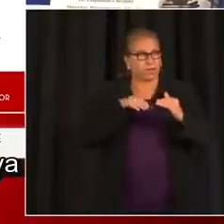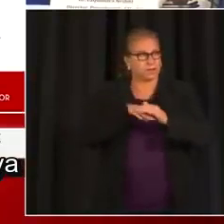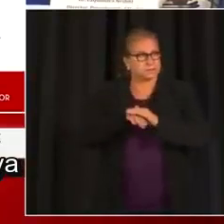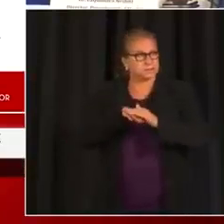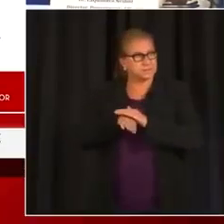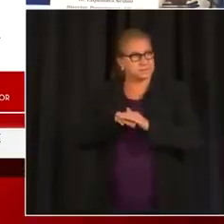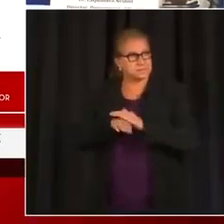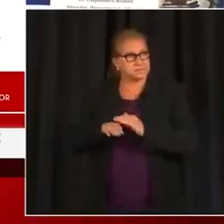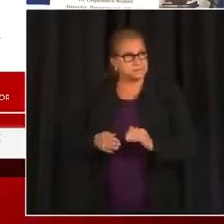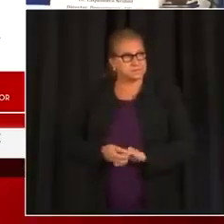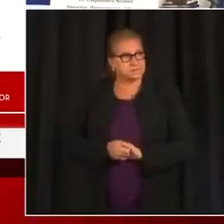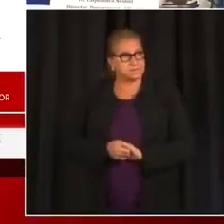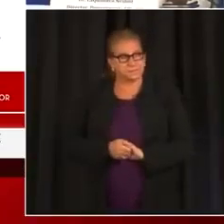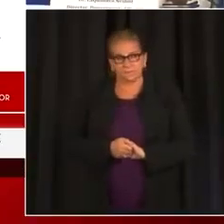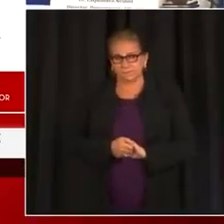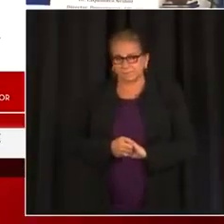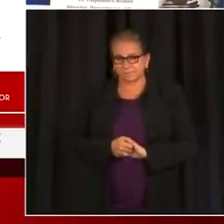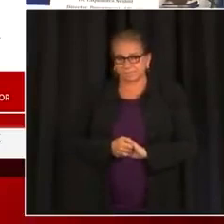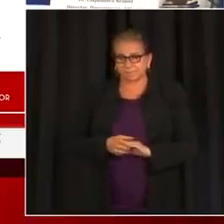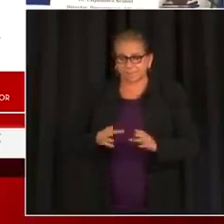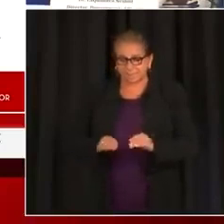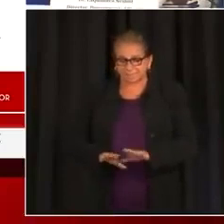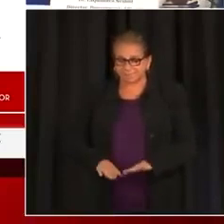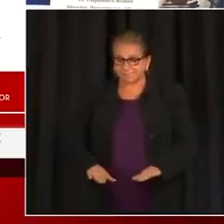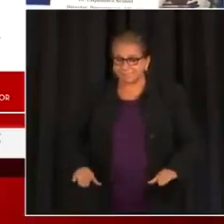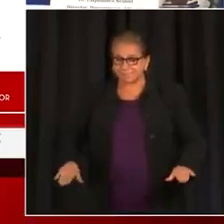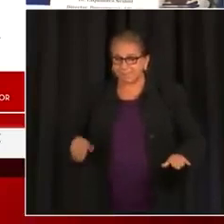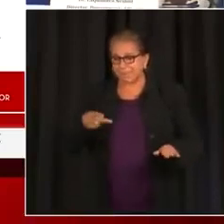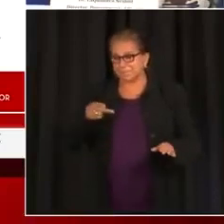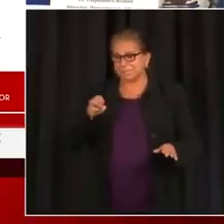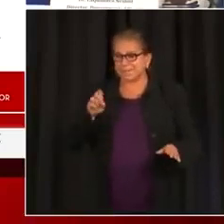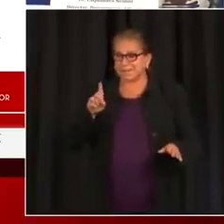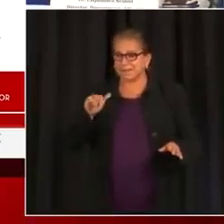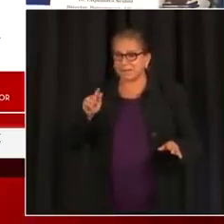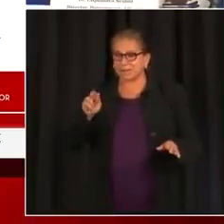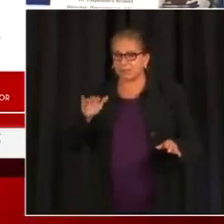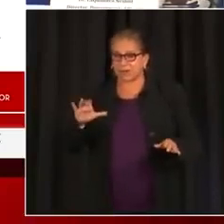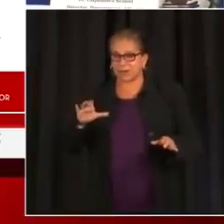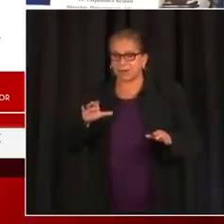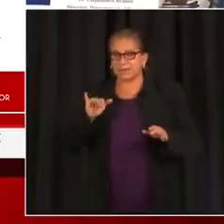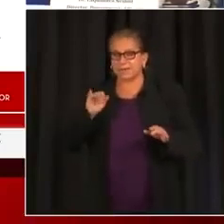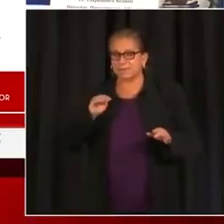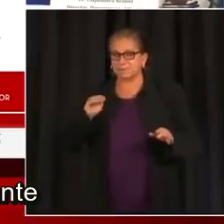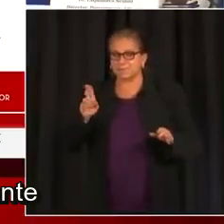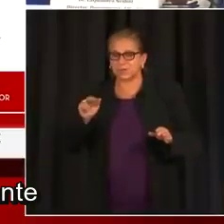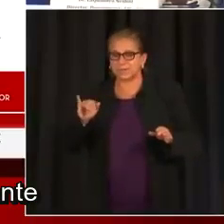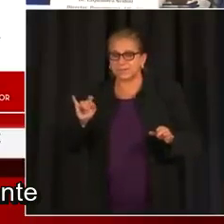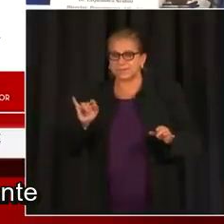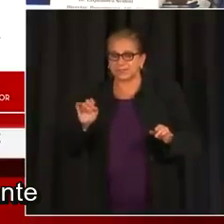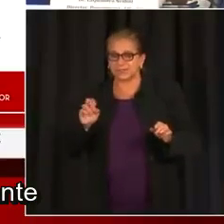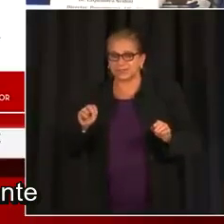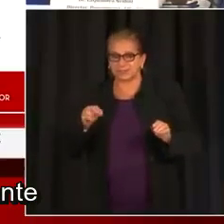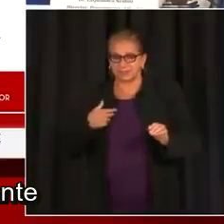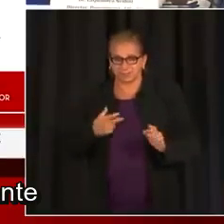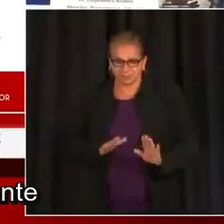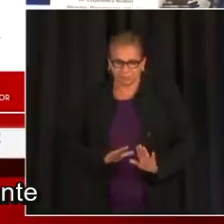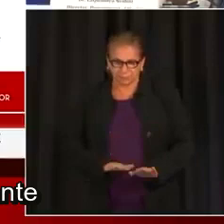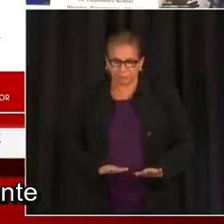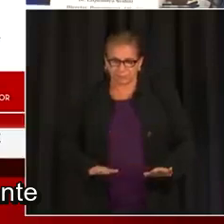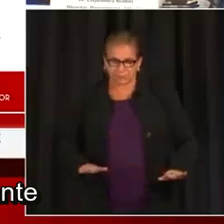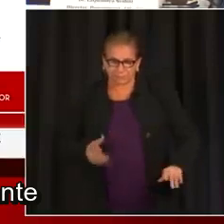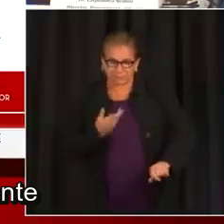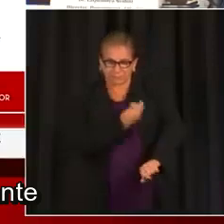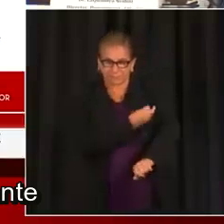equitativo a los servicios médicos para que los niños reciban estas vacunas pediátricas. Quiero recalcar